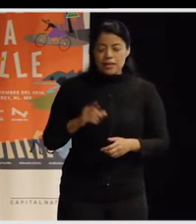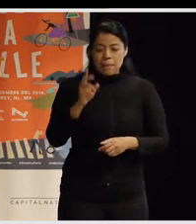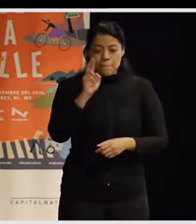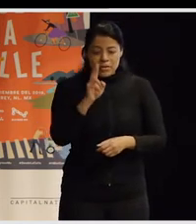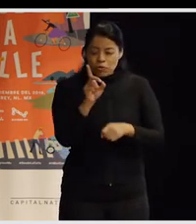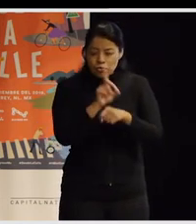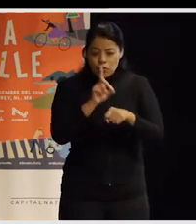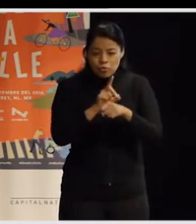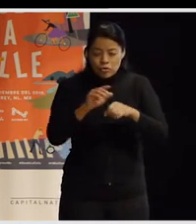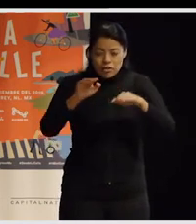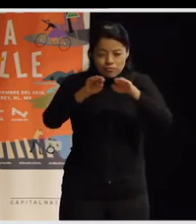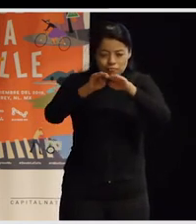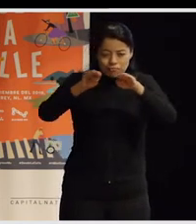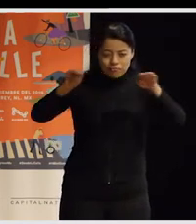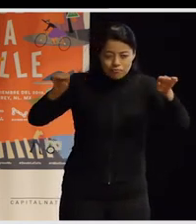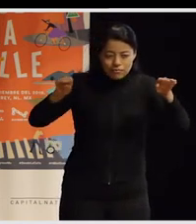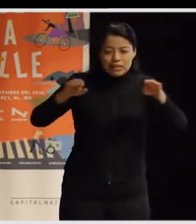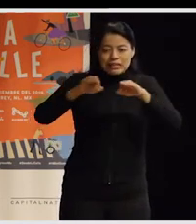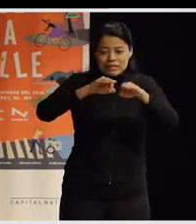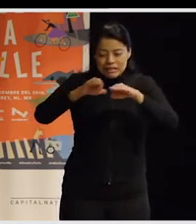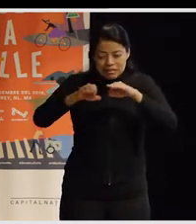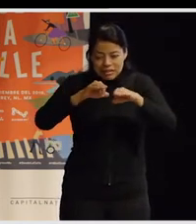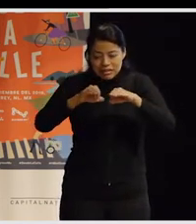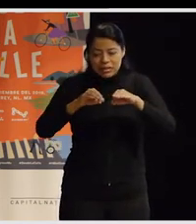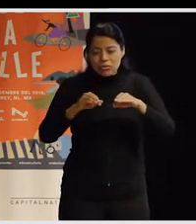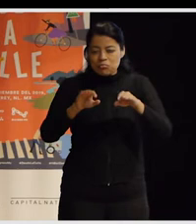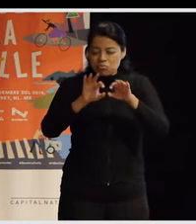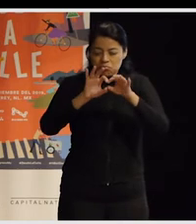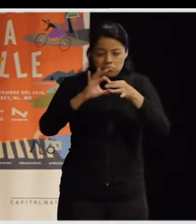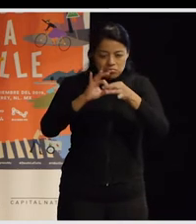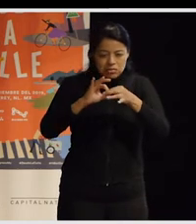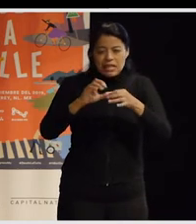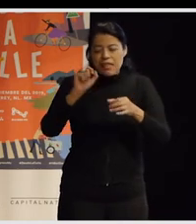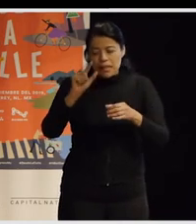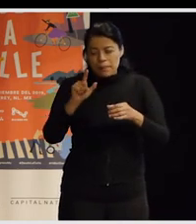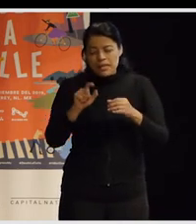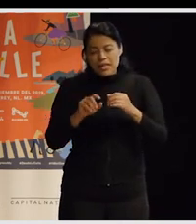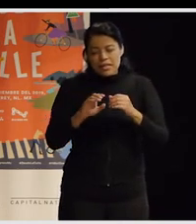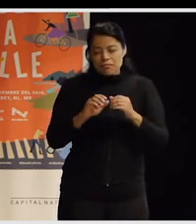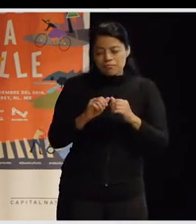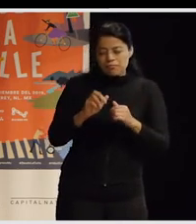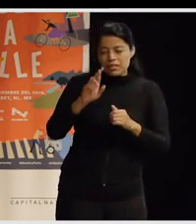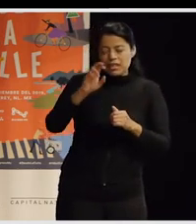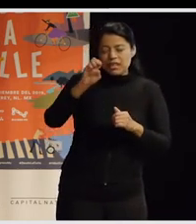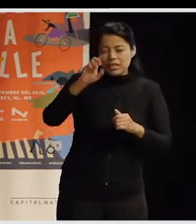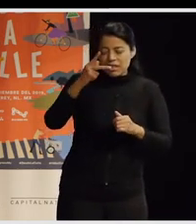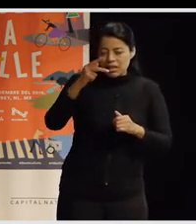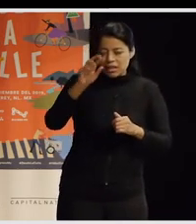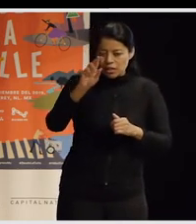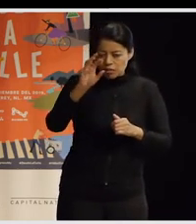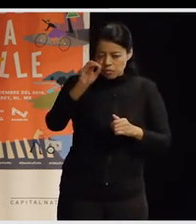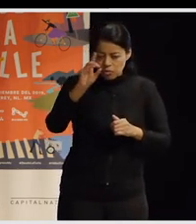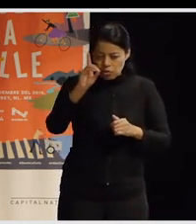generando un equilibrio entre analizar el trabajo productivo pero también analizar el trabajo reproductivo, o aquel que no está pagado y que tiene que ver